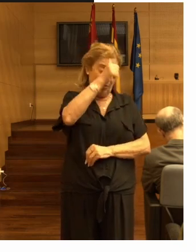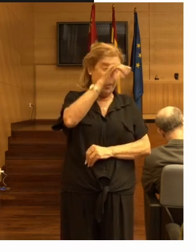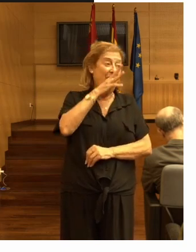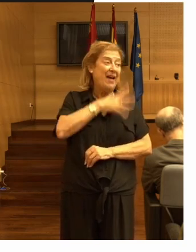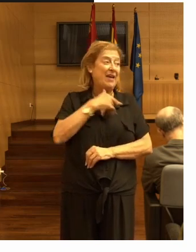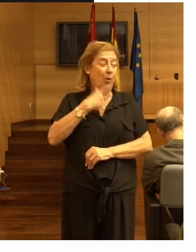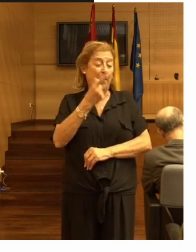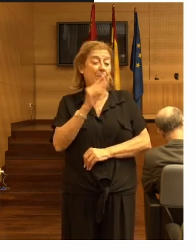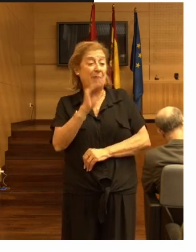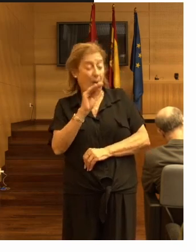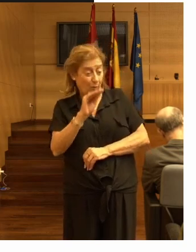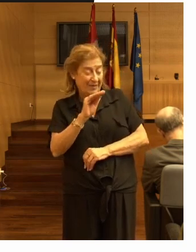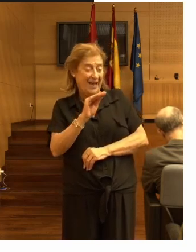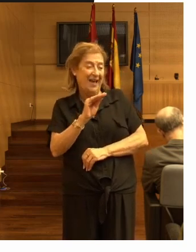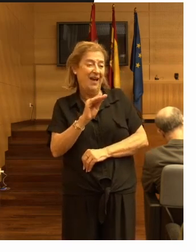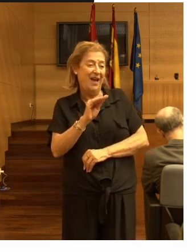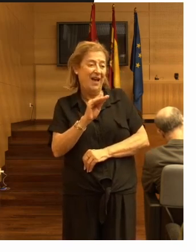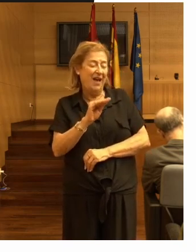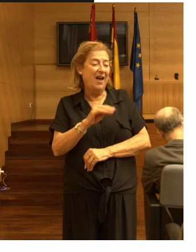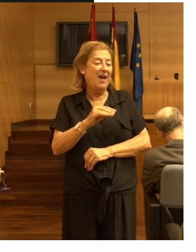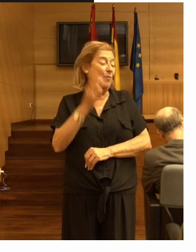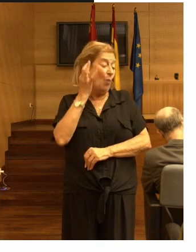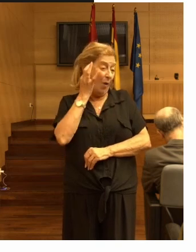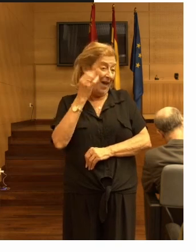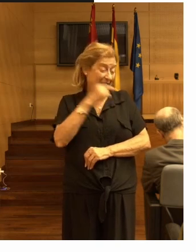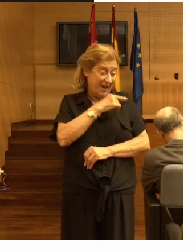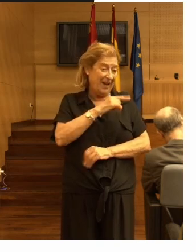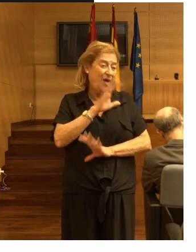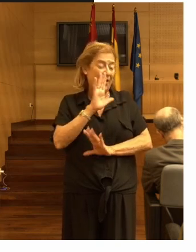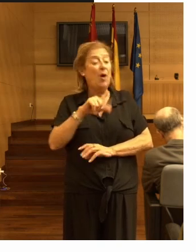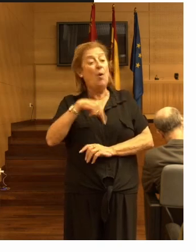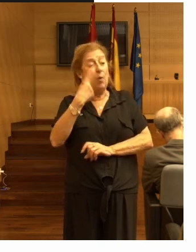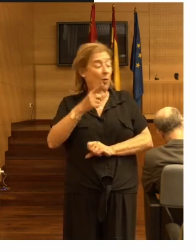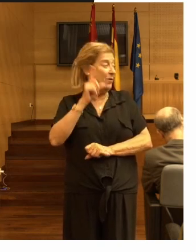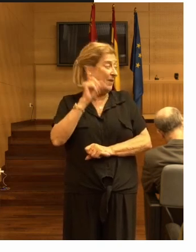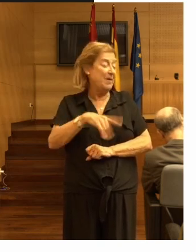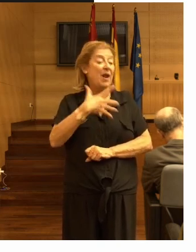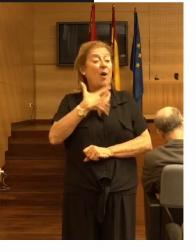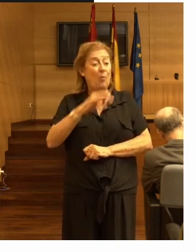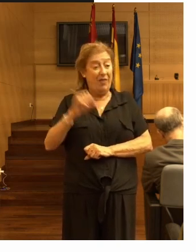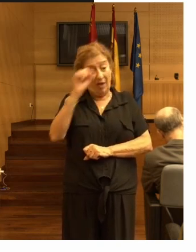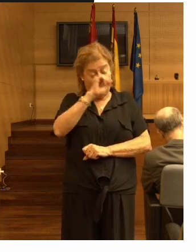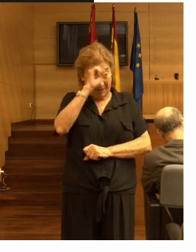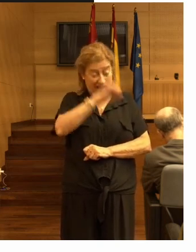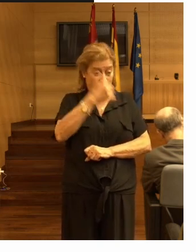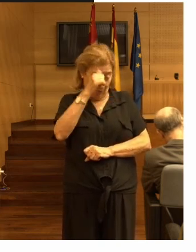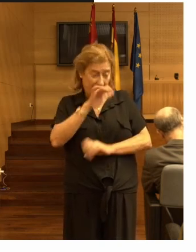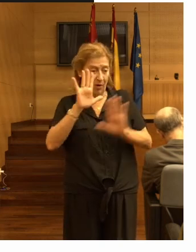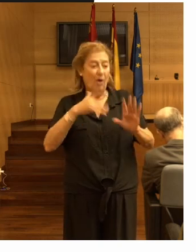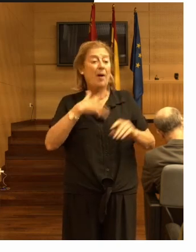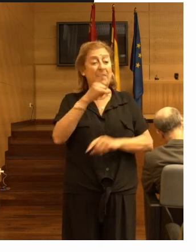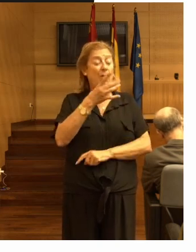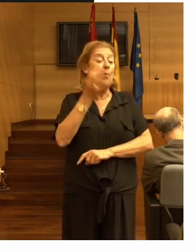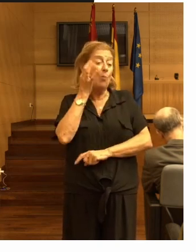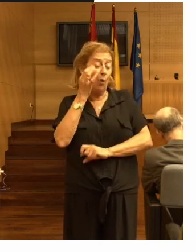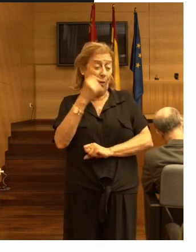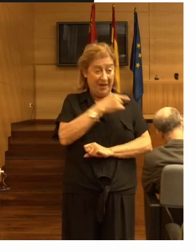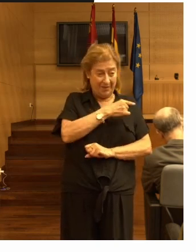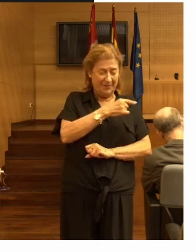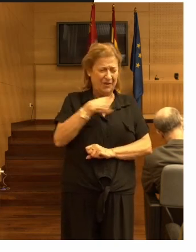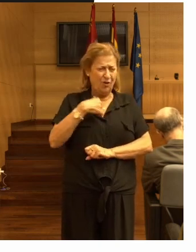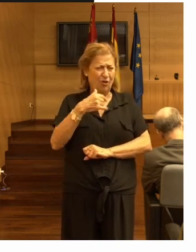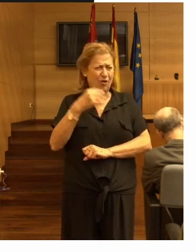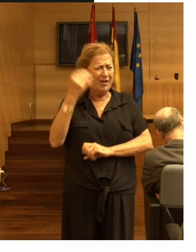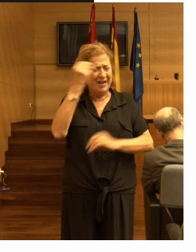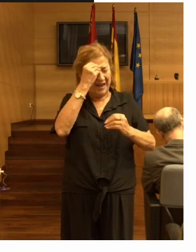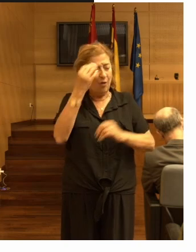hacerle una pregunta sobre todo a Elizabeth aunque luego Clemens también opine pero primero a Elizabeth yo